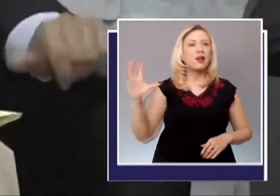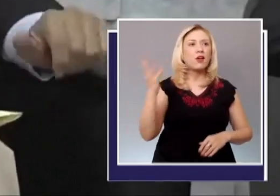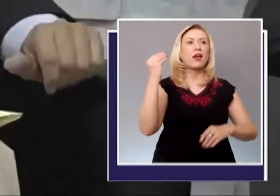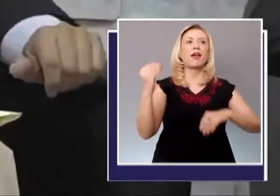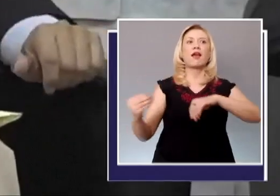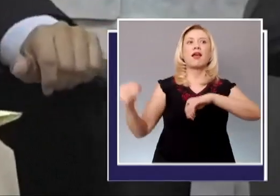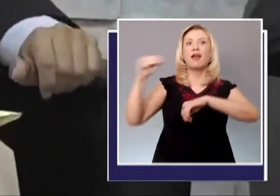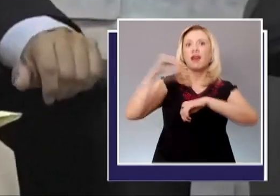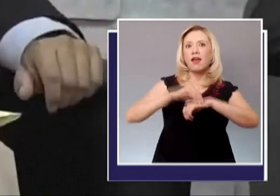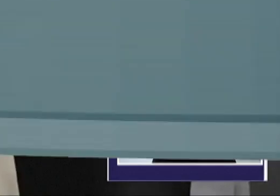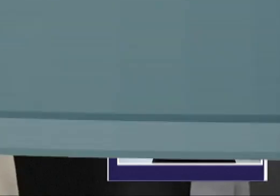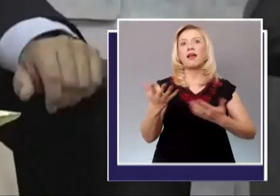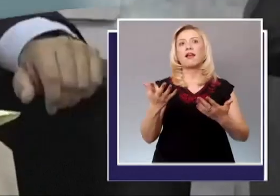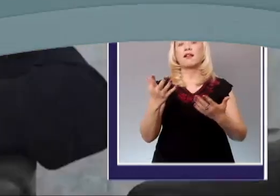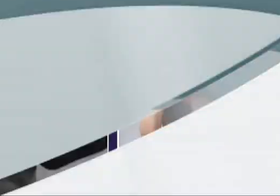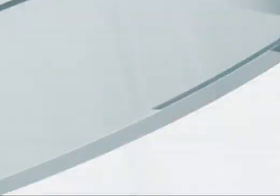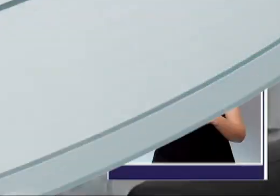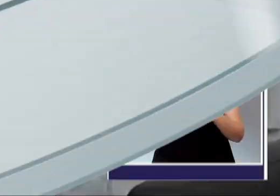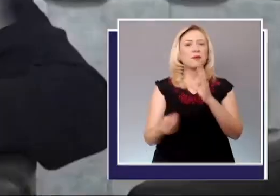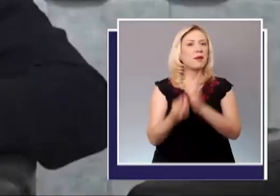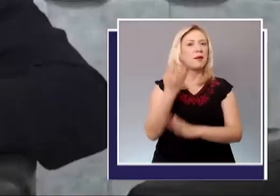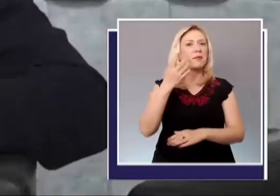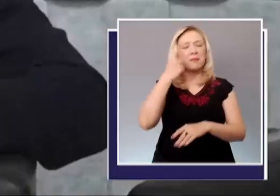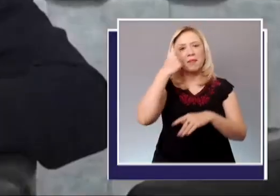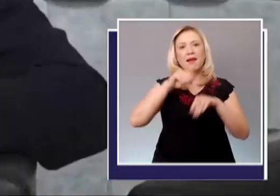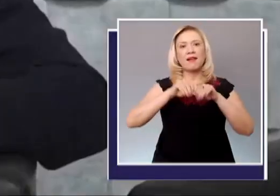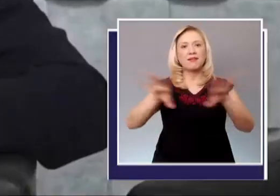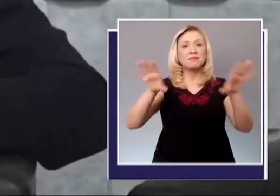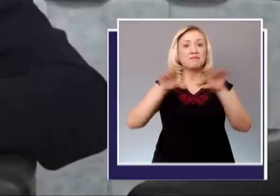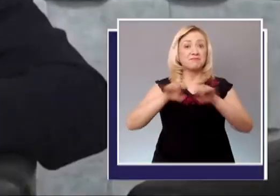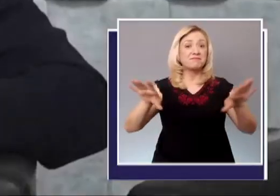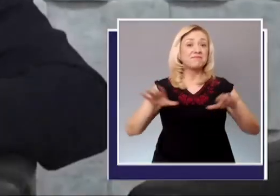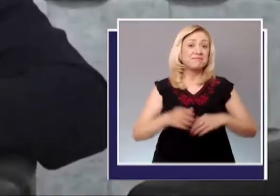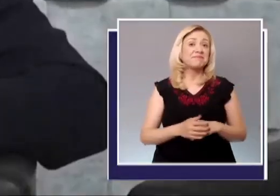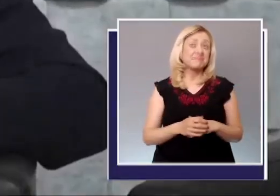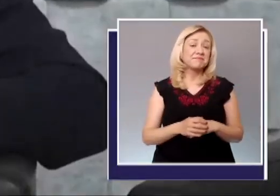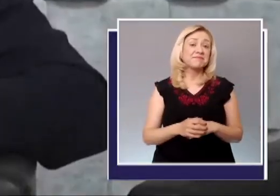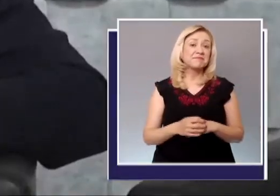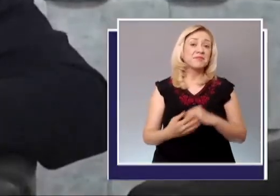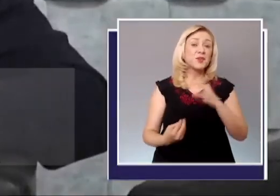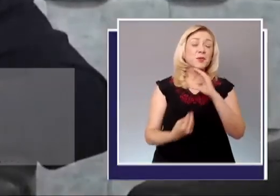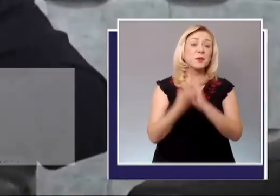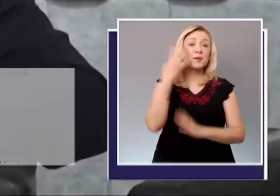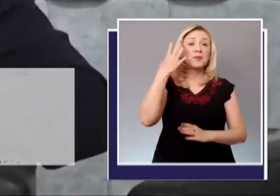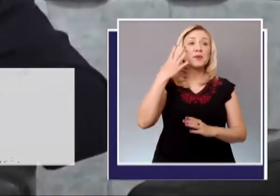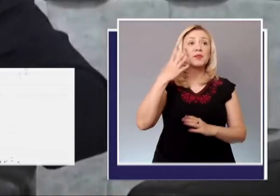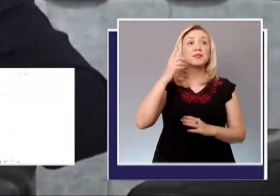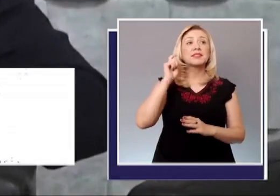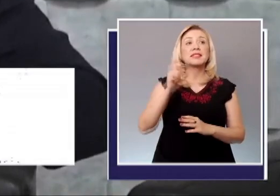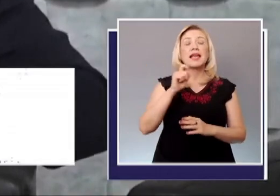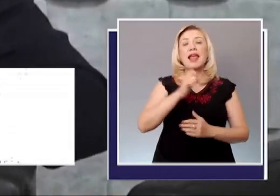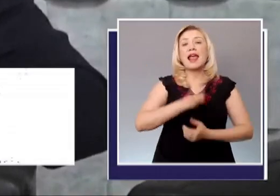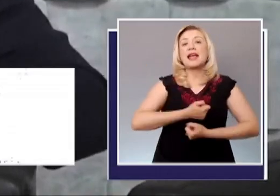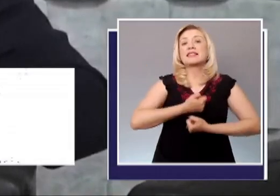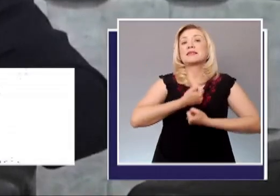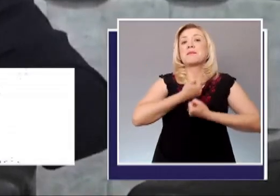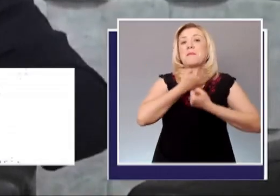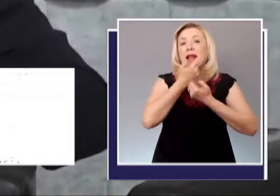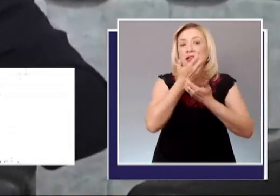plataformas digitales. Los nuevos gobernadores de la expresión en la era digital.